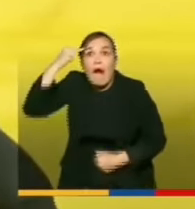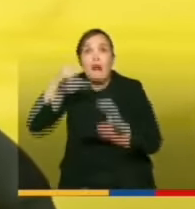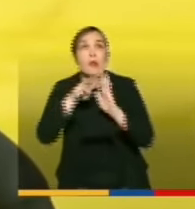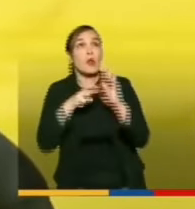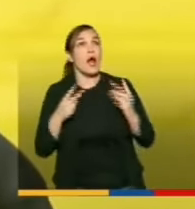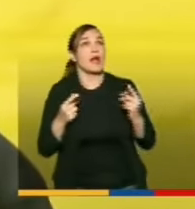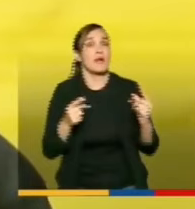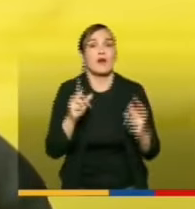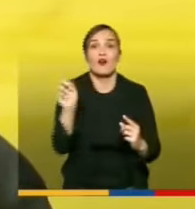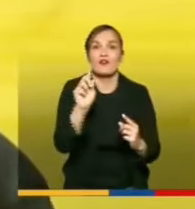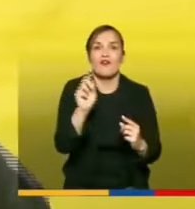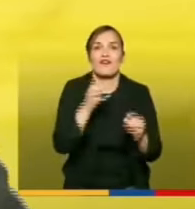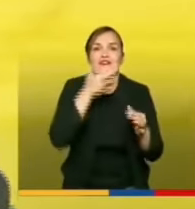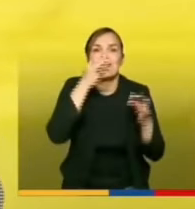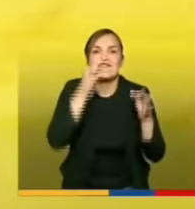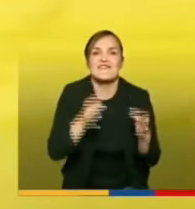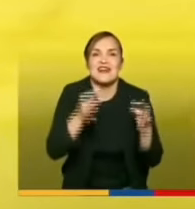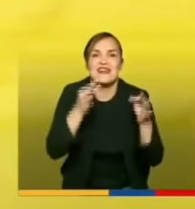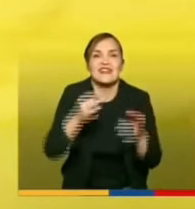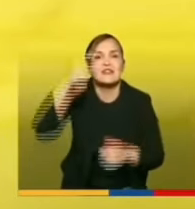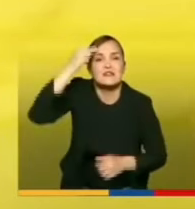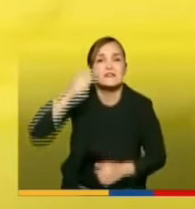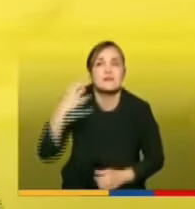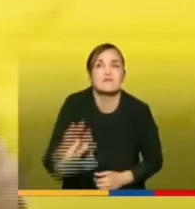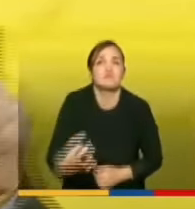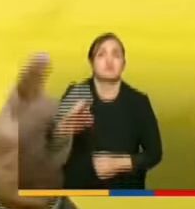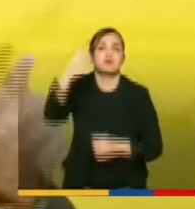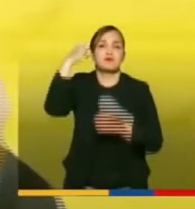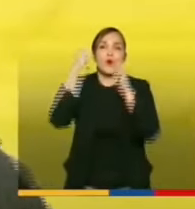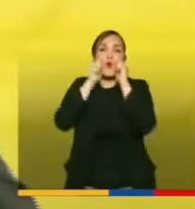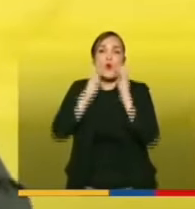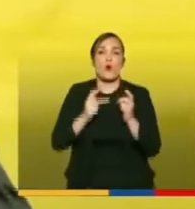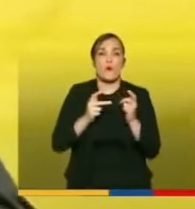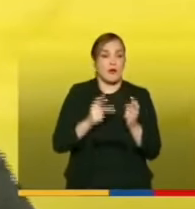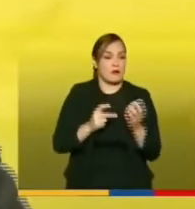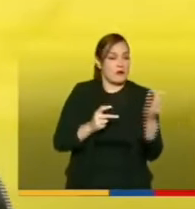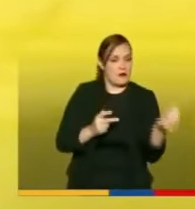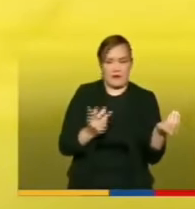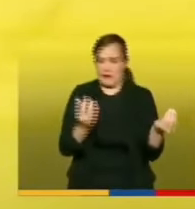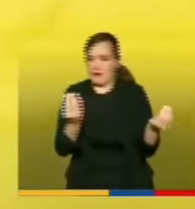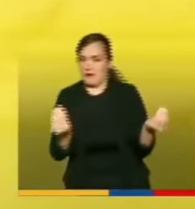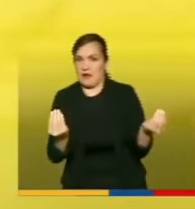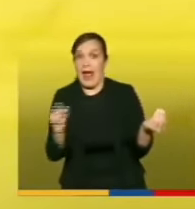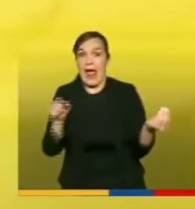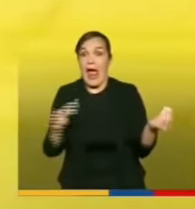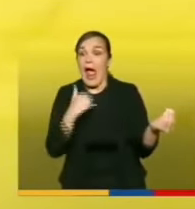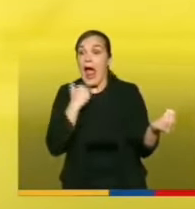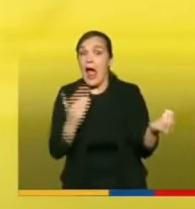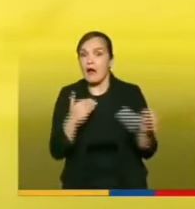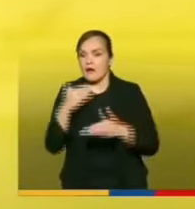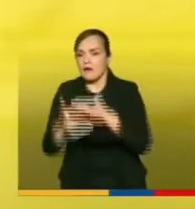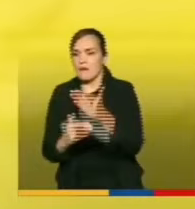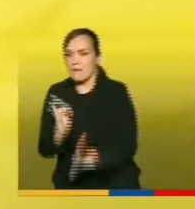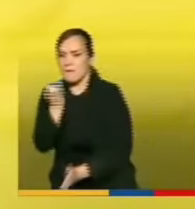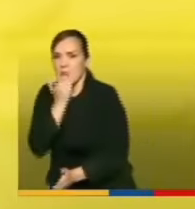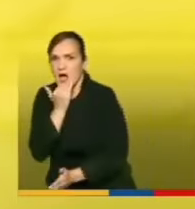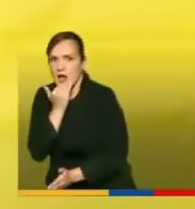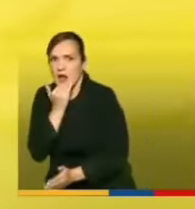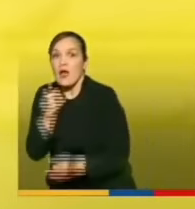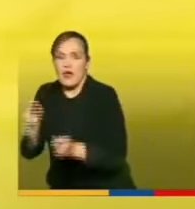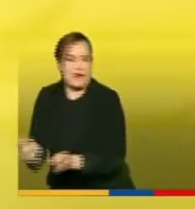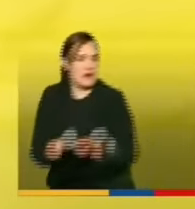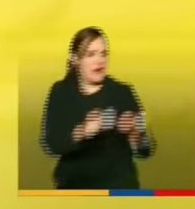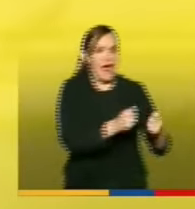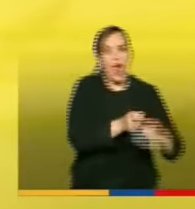un verdadero secreto del hombre en su historia para que la una corrija los errores de la otra para que ambas puedan